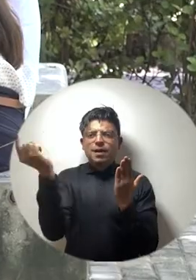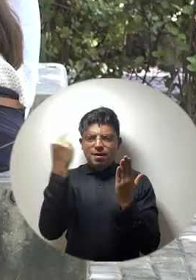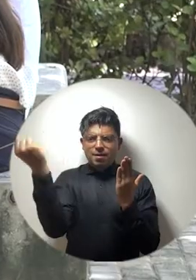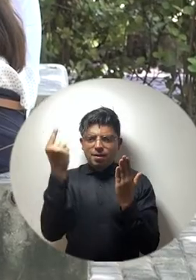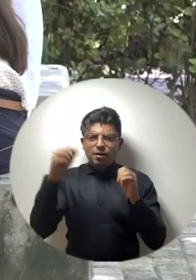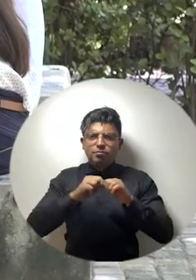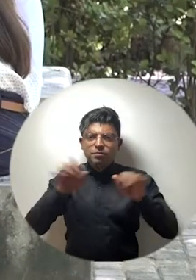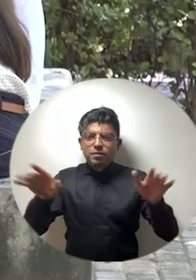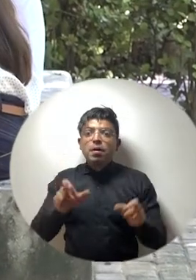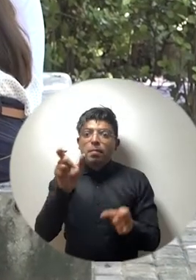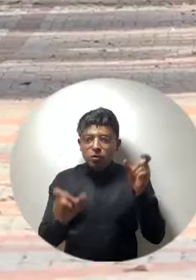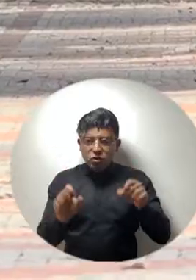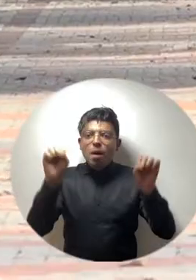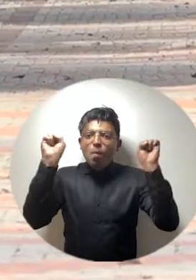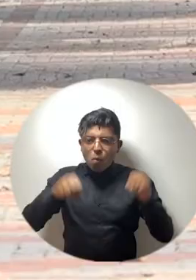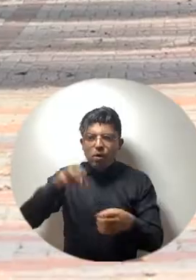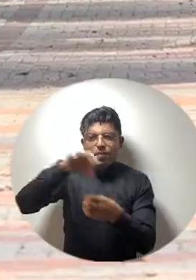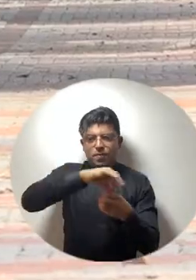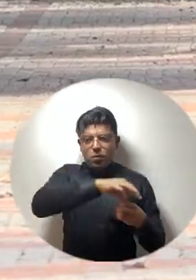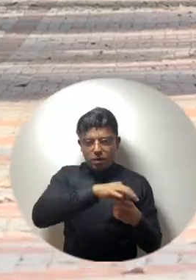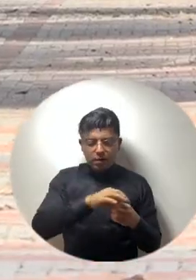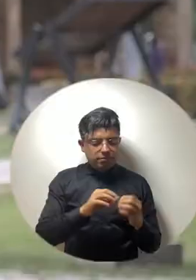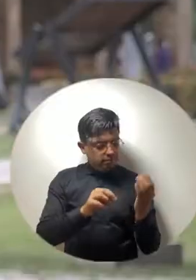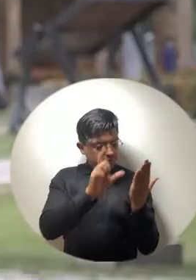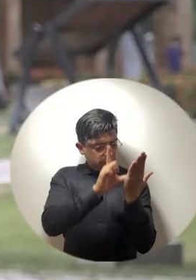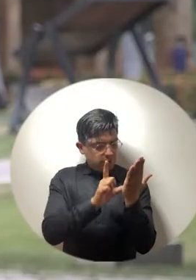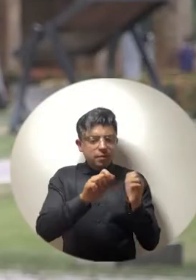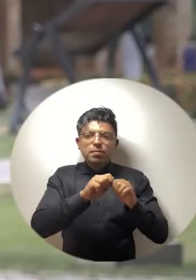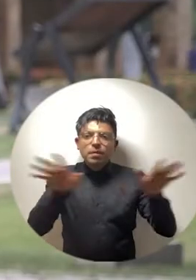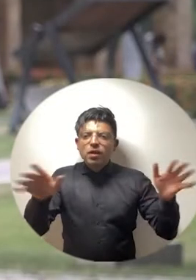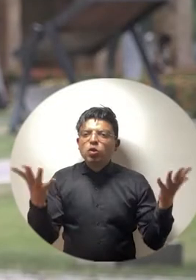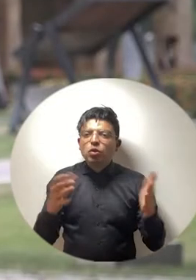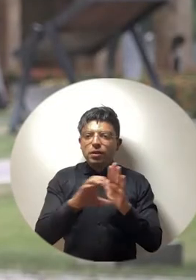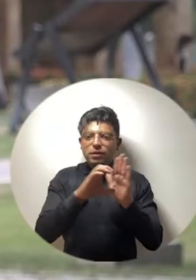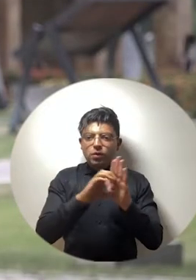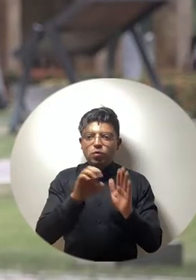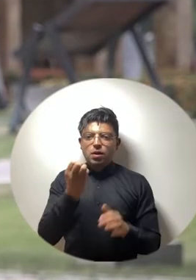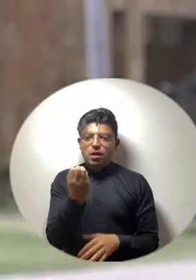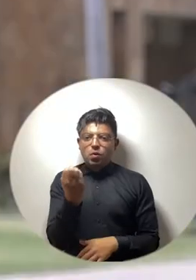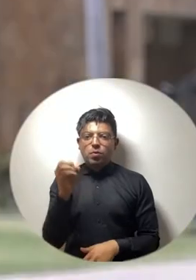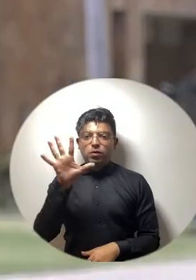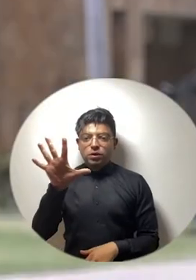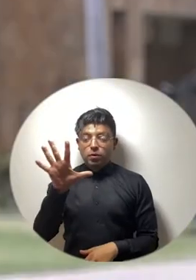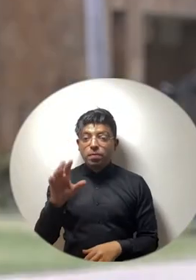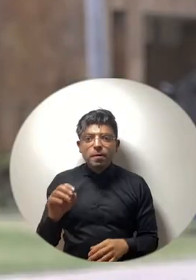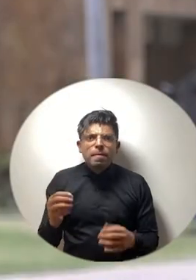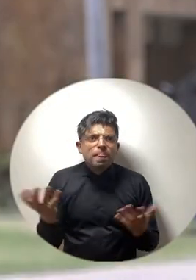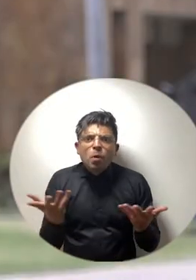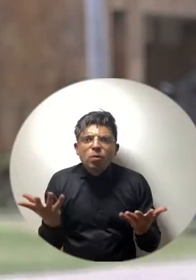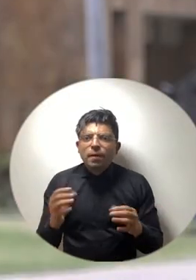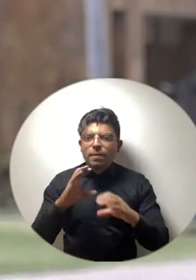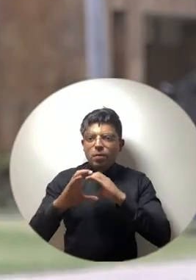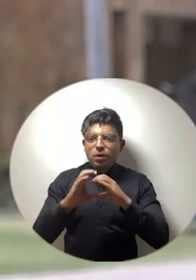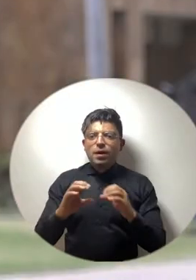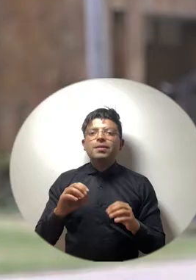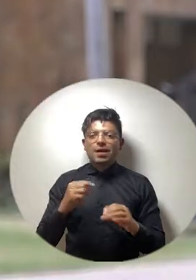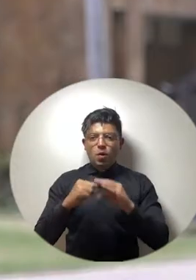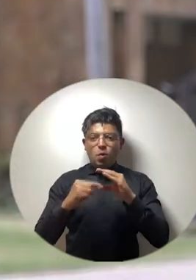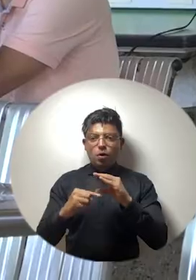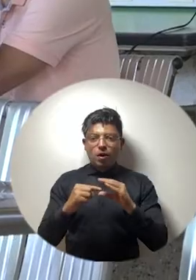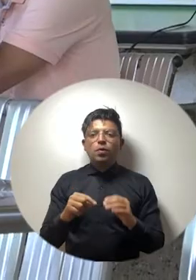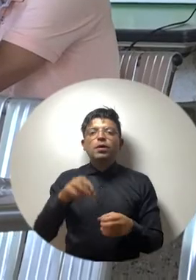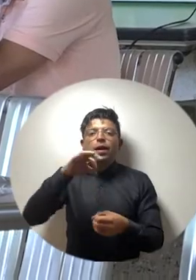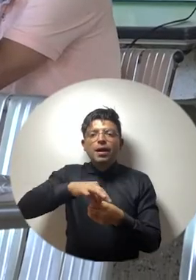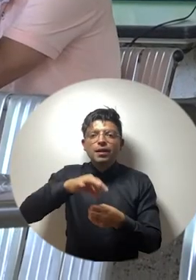en la circular número 5. De no encontrarnos, nos podemos comunicar a través del correo elecciones arroba unimazdalena.edu